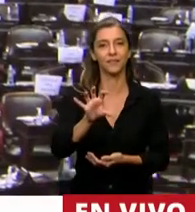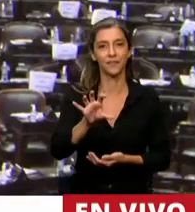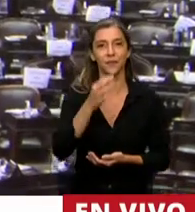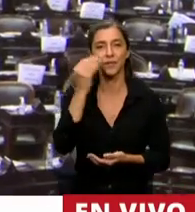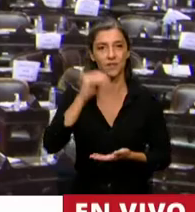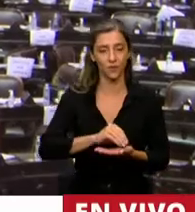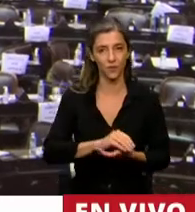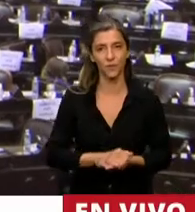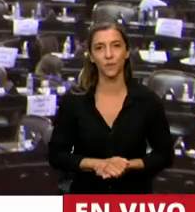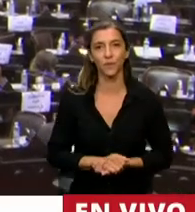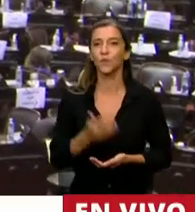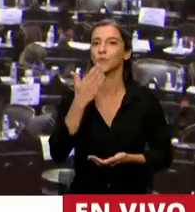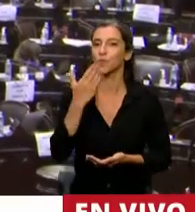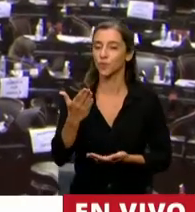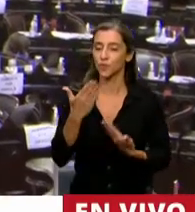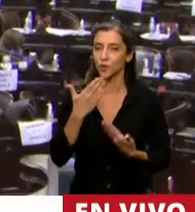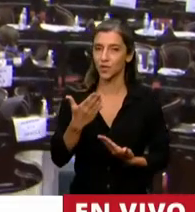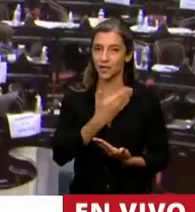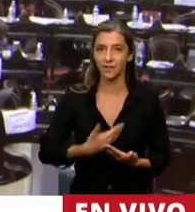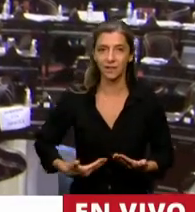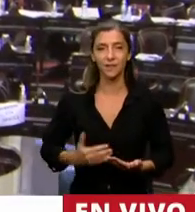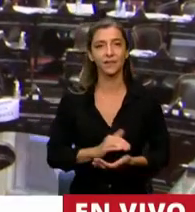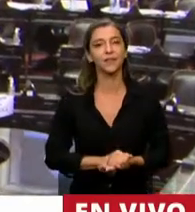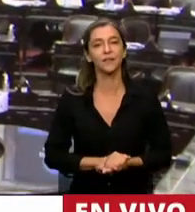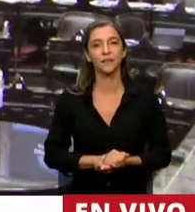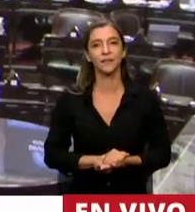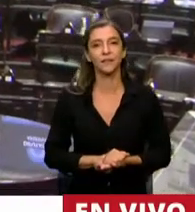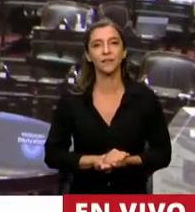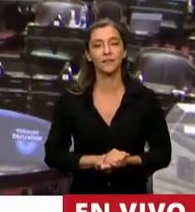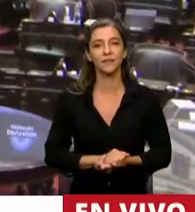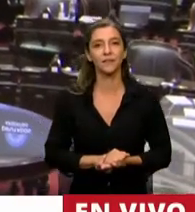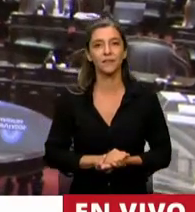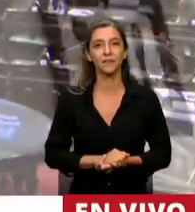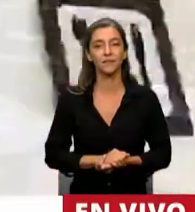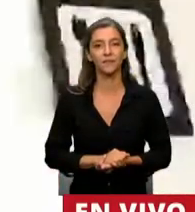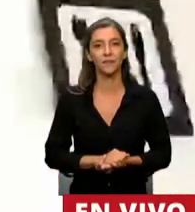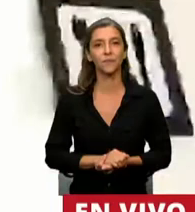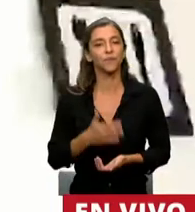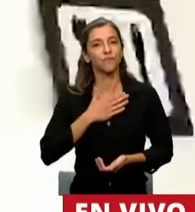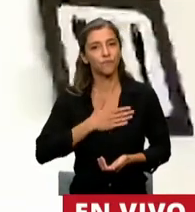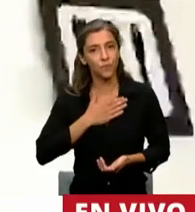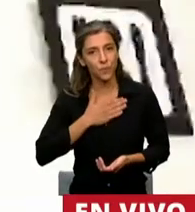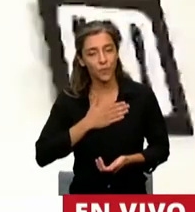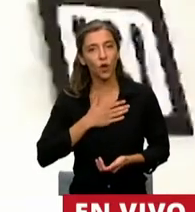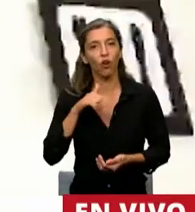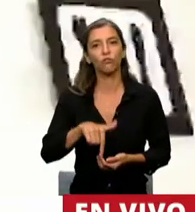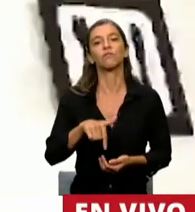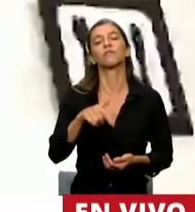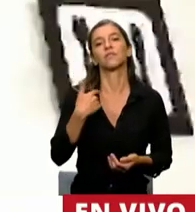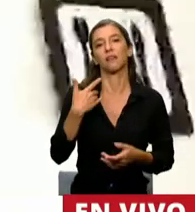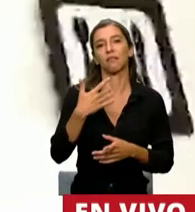Muchas gracias, señor presidente. Bueno, celebrar en principio este proyecto,